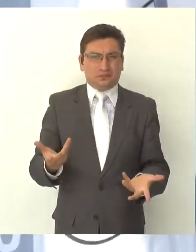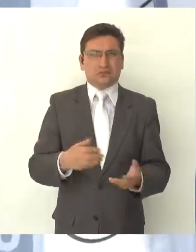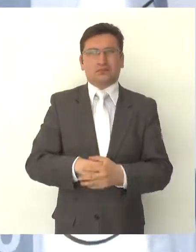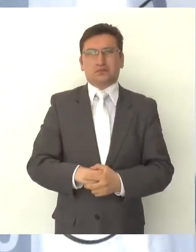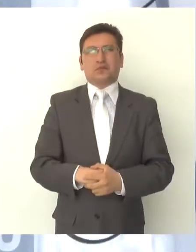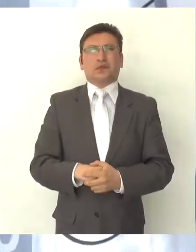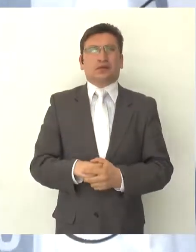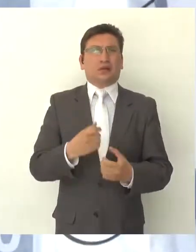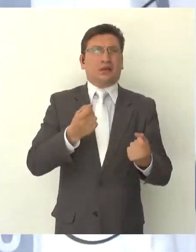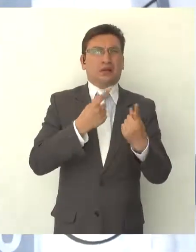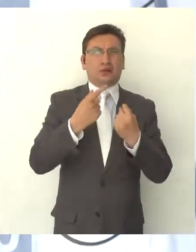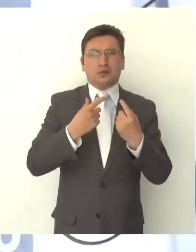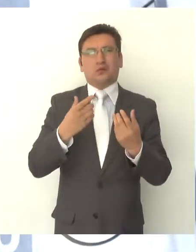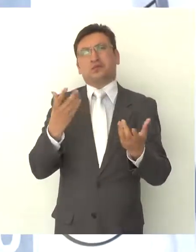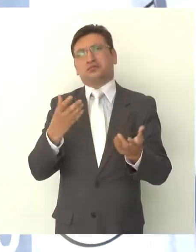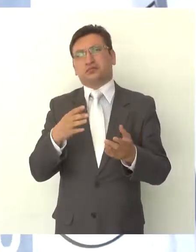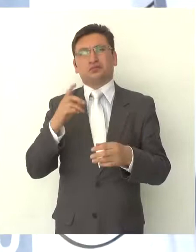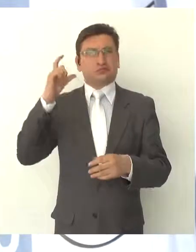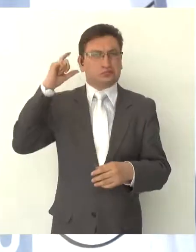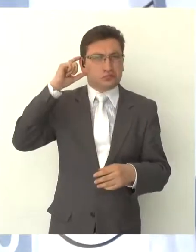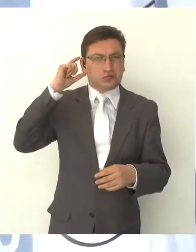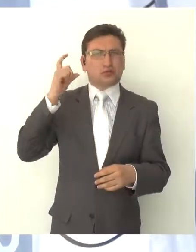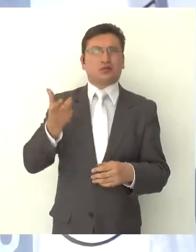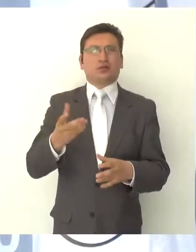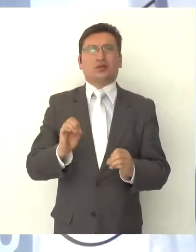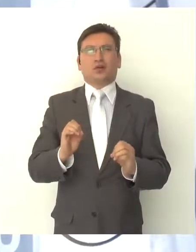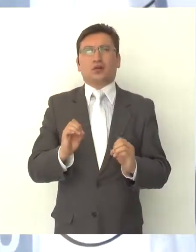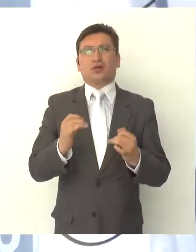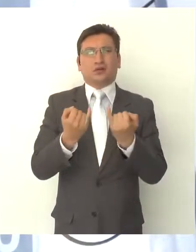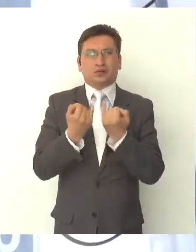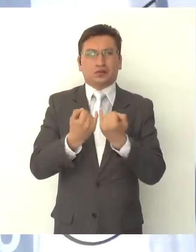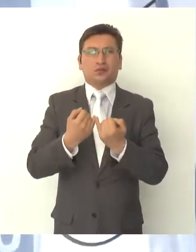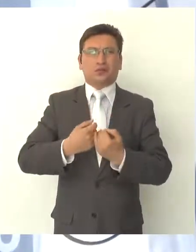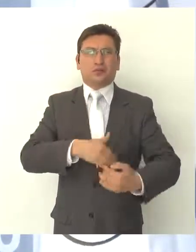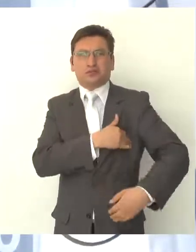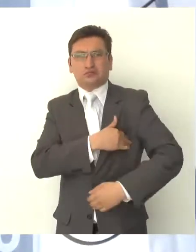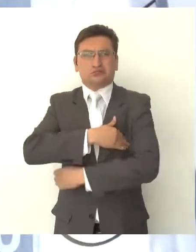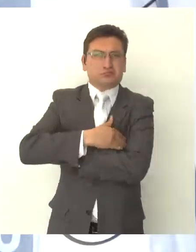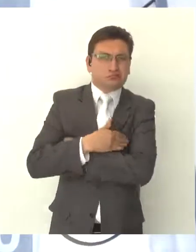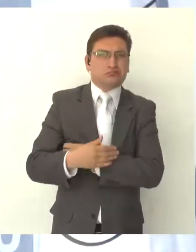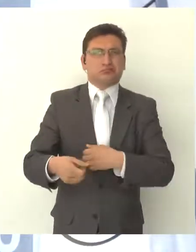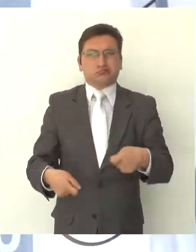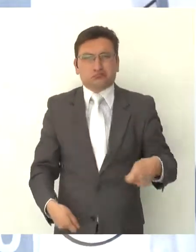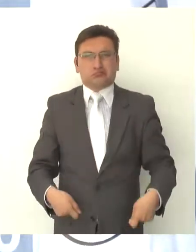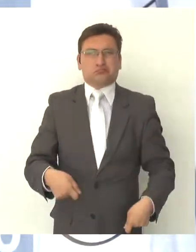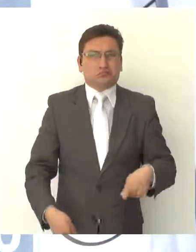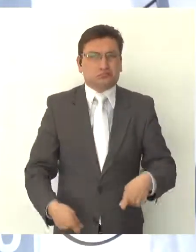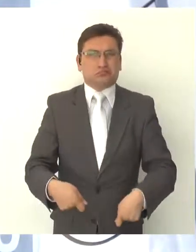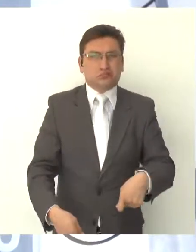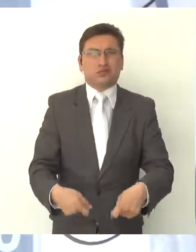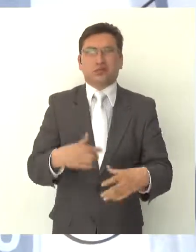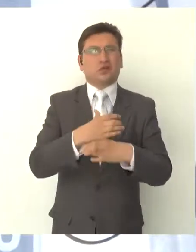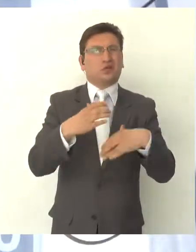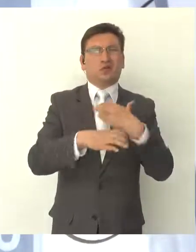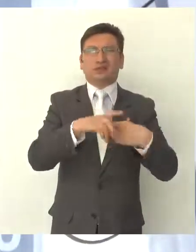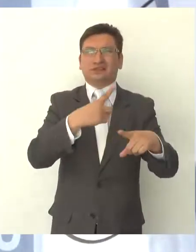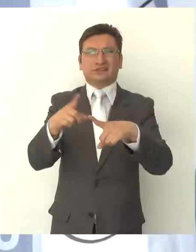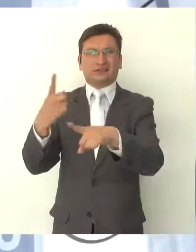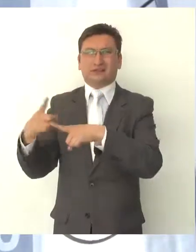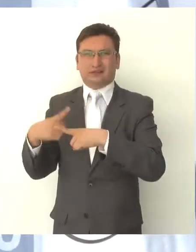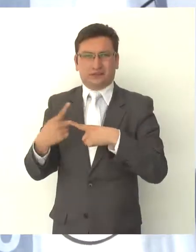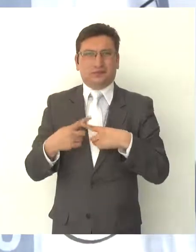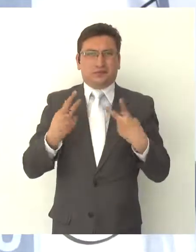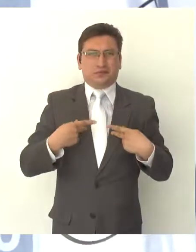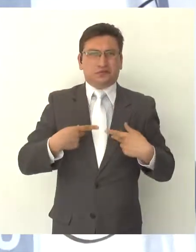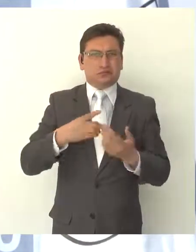indispensables, como pueden ser algunos aparatos auditivos, como pueden ser muletas, como pueden ser cosas que